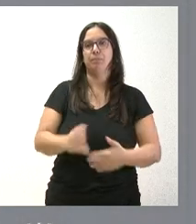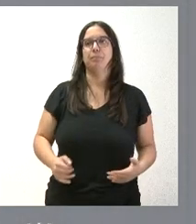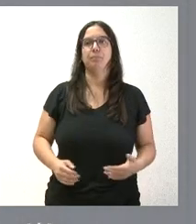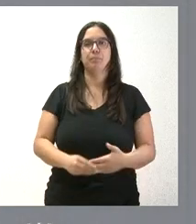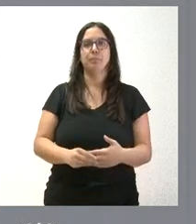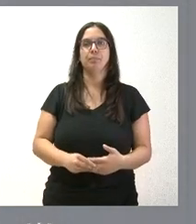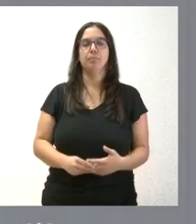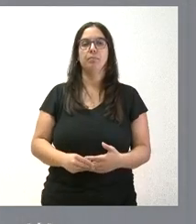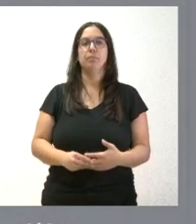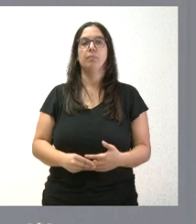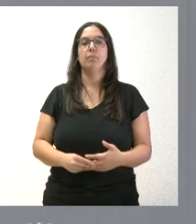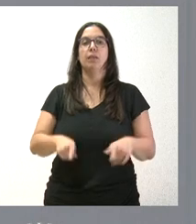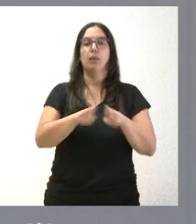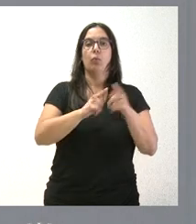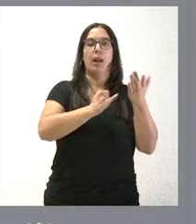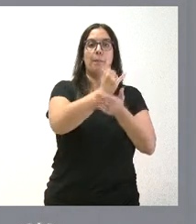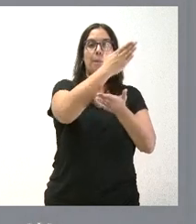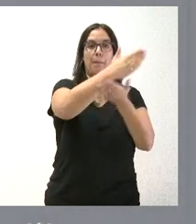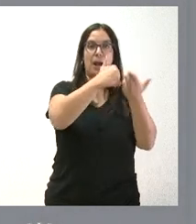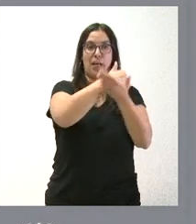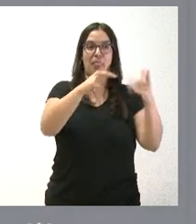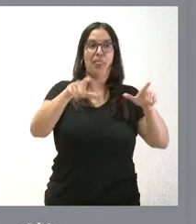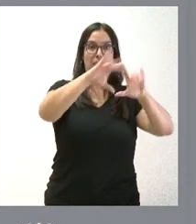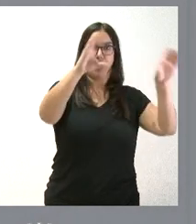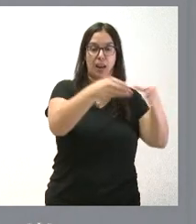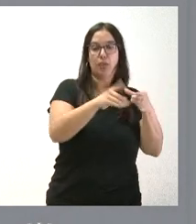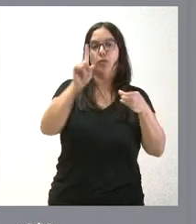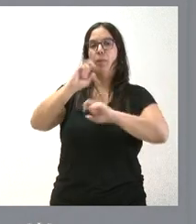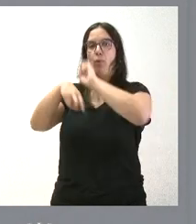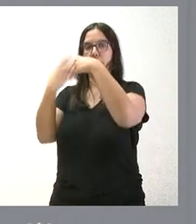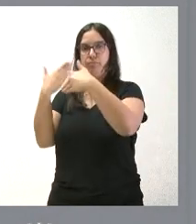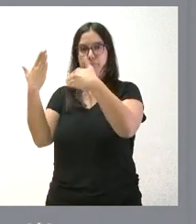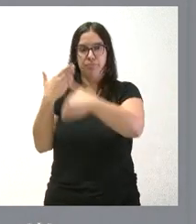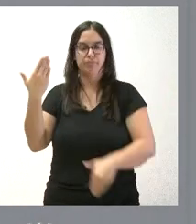tanto de reconcensación parcelaria como de modernización de regadíos o de nuevos regadíos.